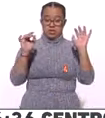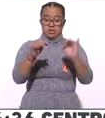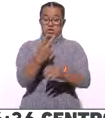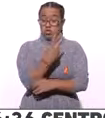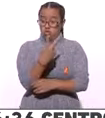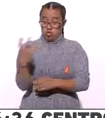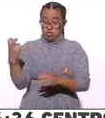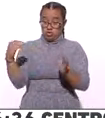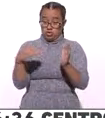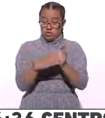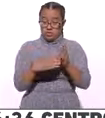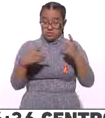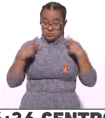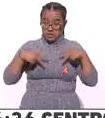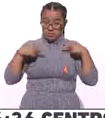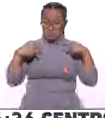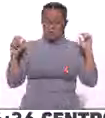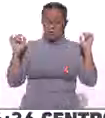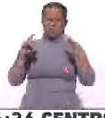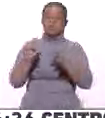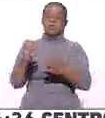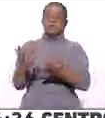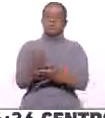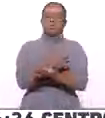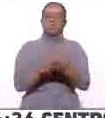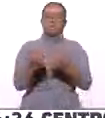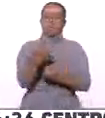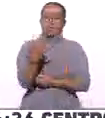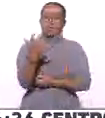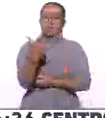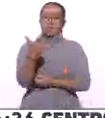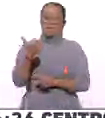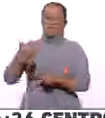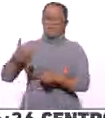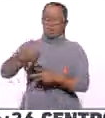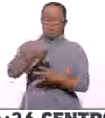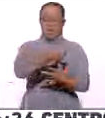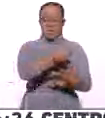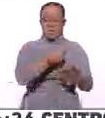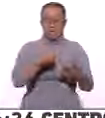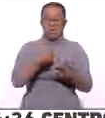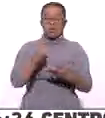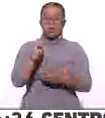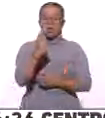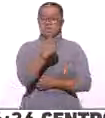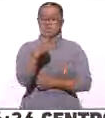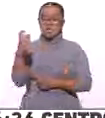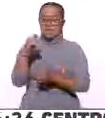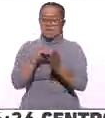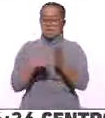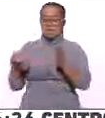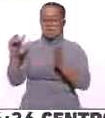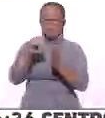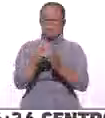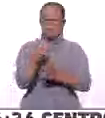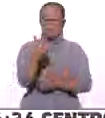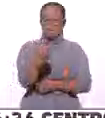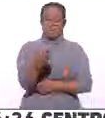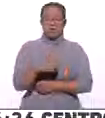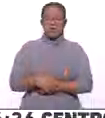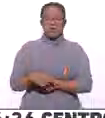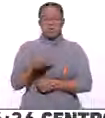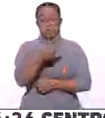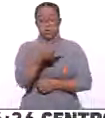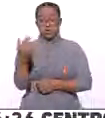asistentes, se espera una derrame económica de 500 pesos cada uno, lo que significa 100 millones de pesos. En el hospedaje, 300